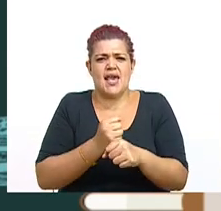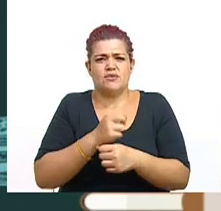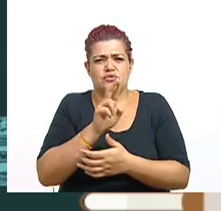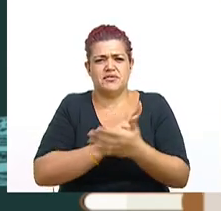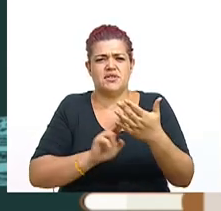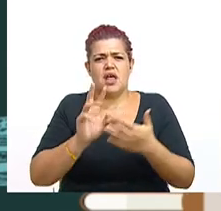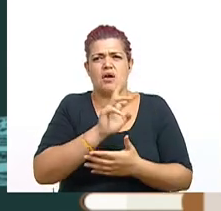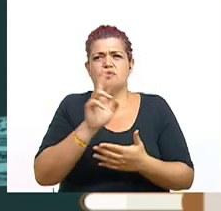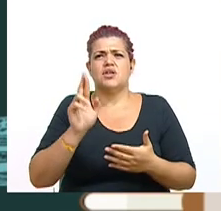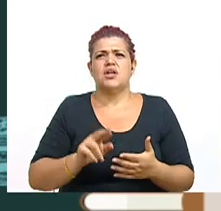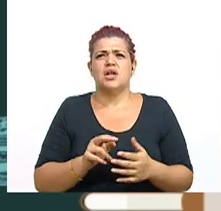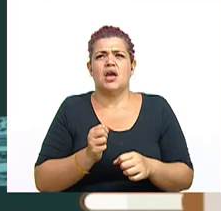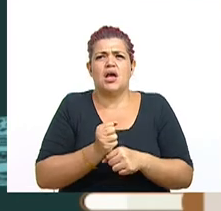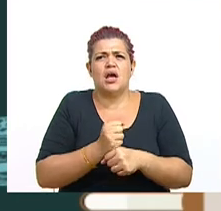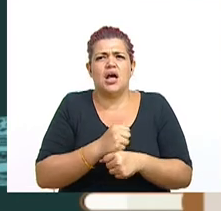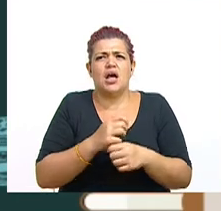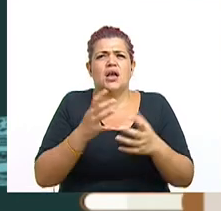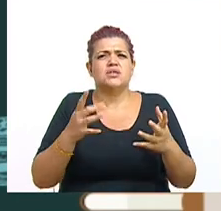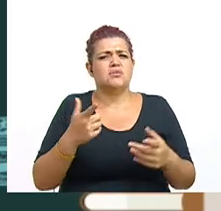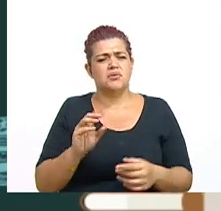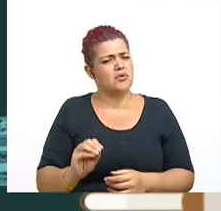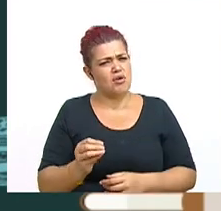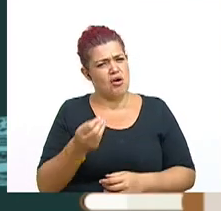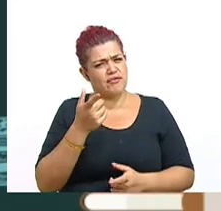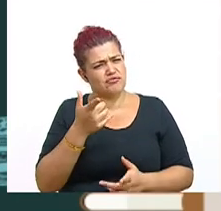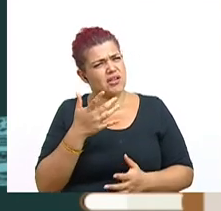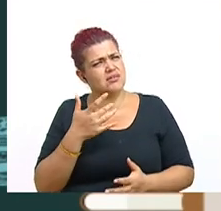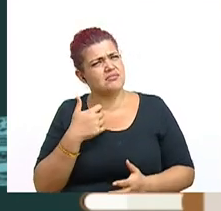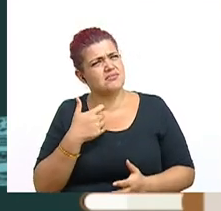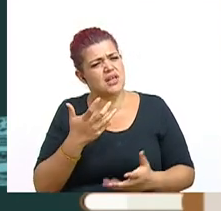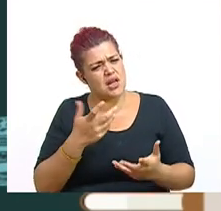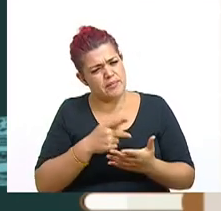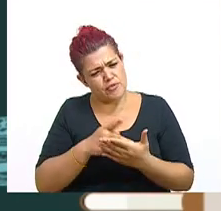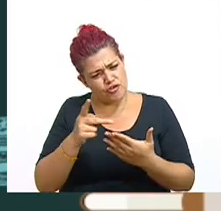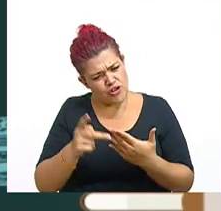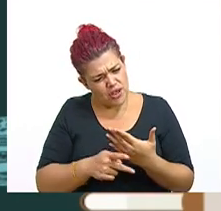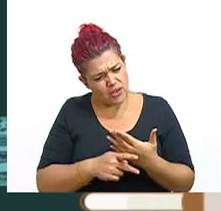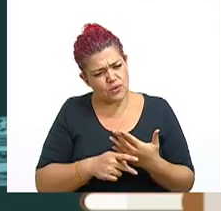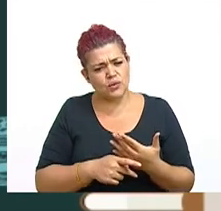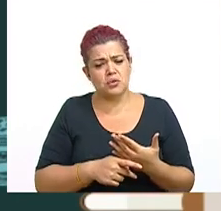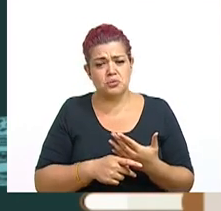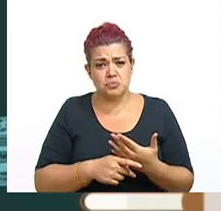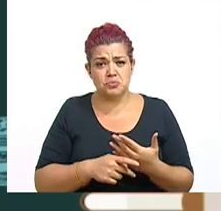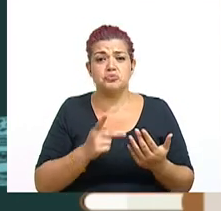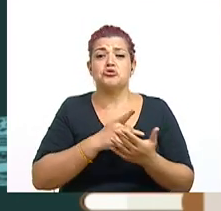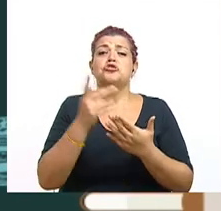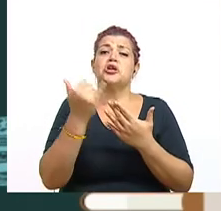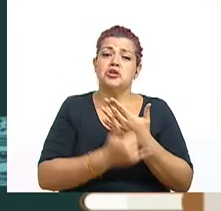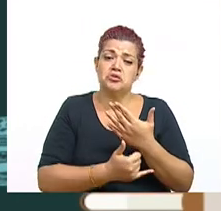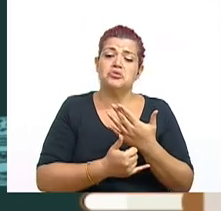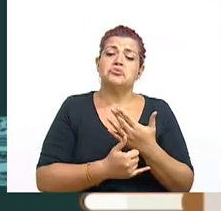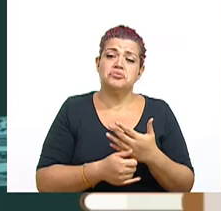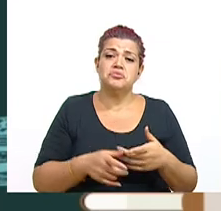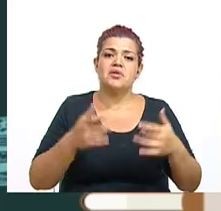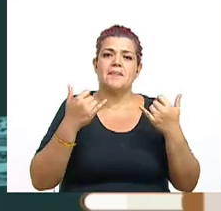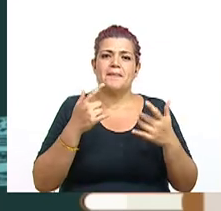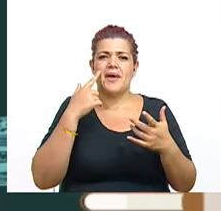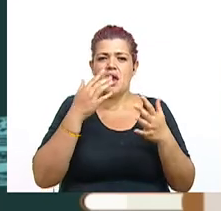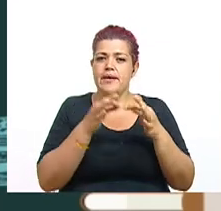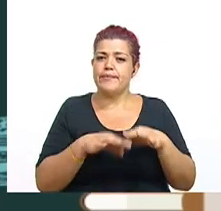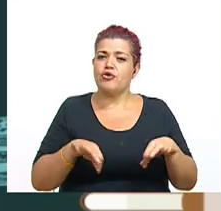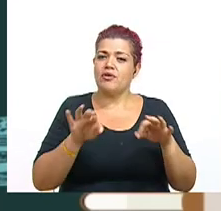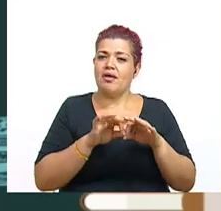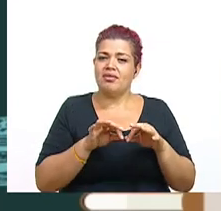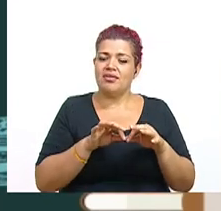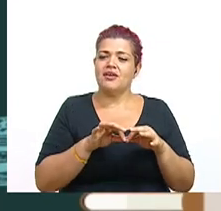Pues qué maravilloso, don Luis, desde muy joven tenía usted ese proyecto. Ahora, don Luis, importante la administración del doctor